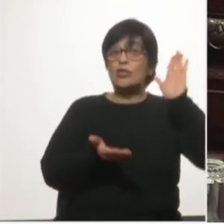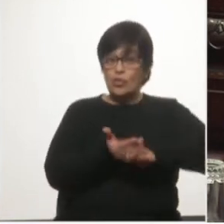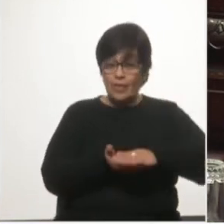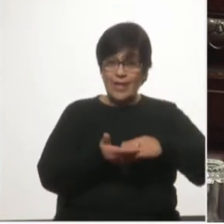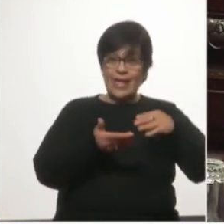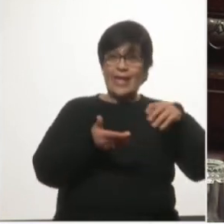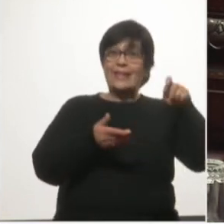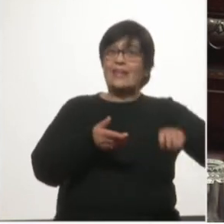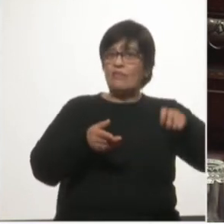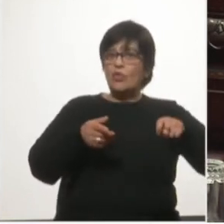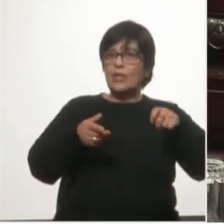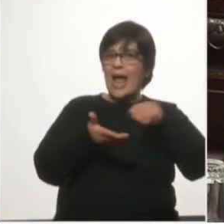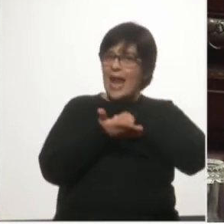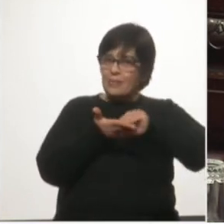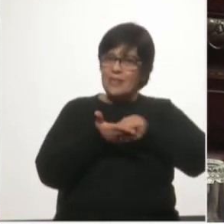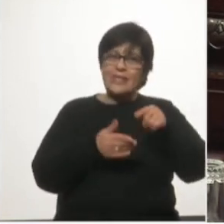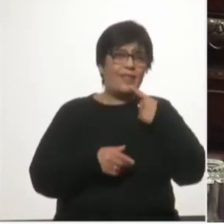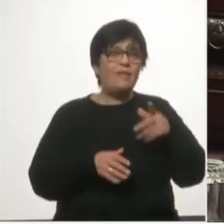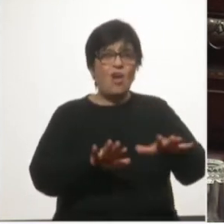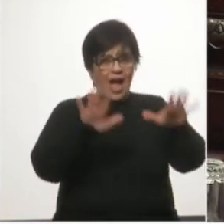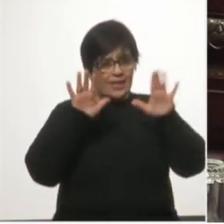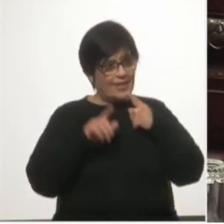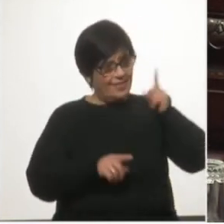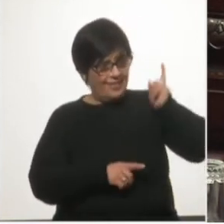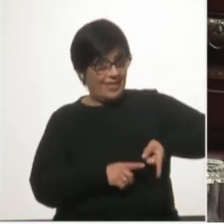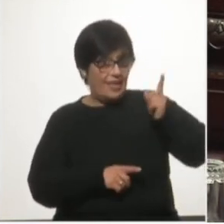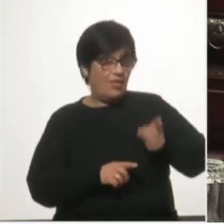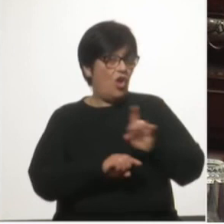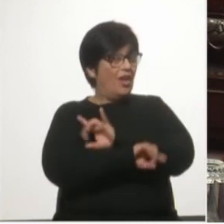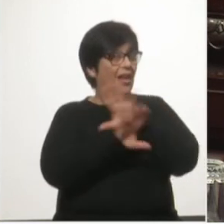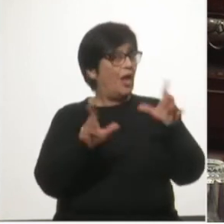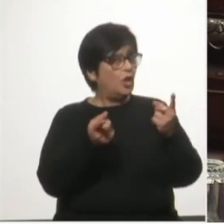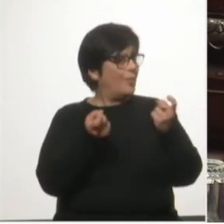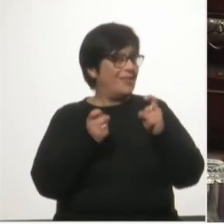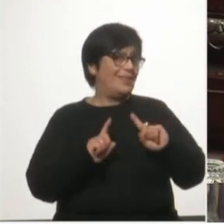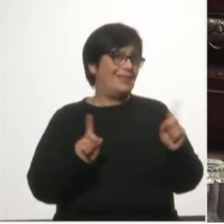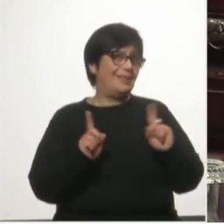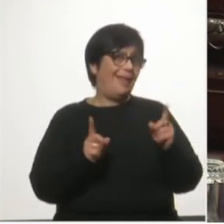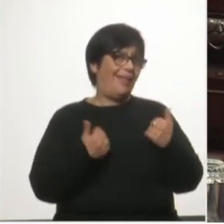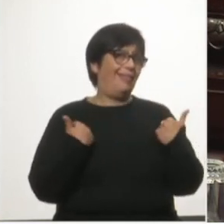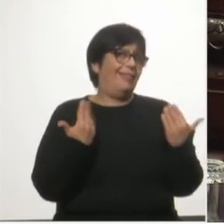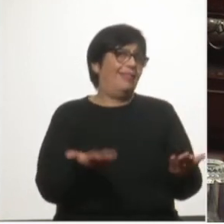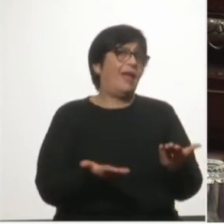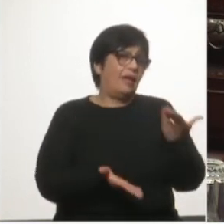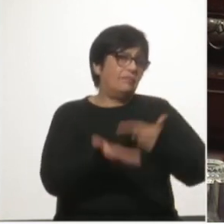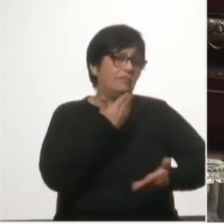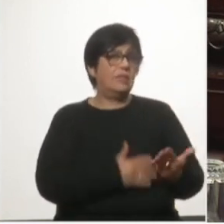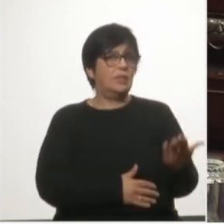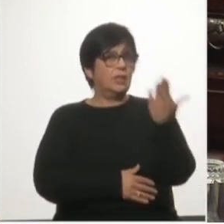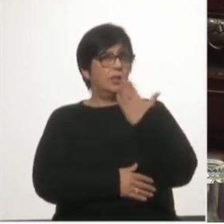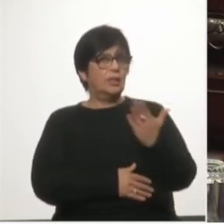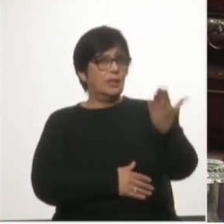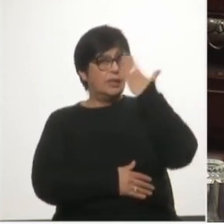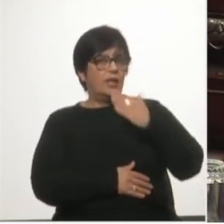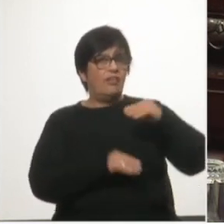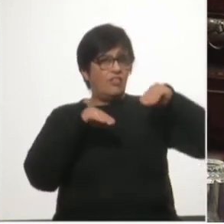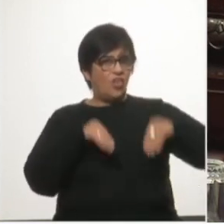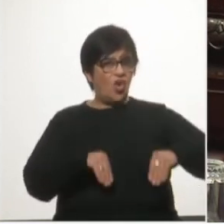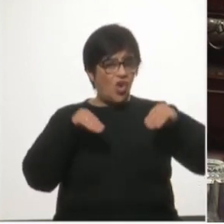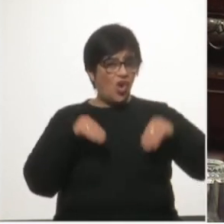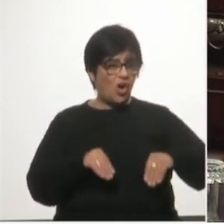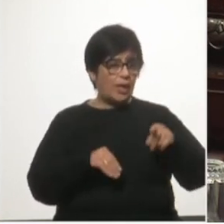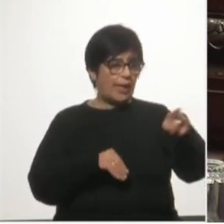amenaza y le hubiera quedado claro que no había que entregar a cambio de una demanda con débiles fundamentos